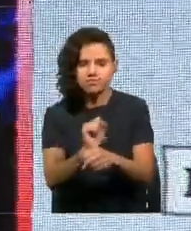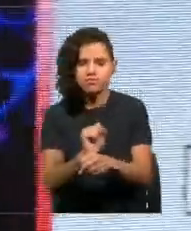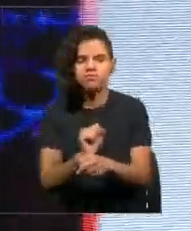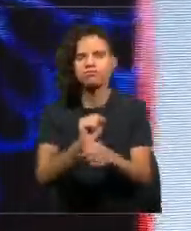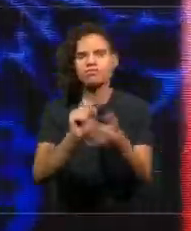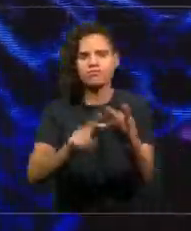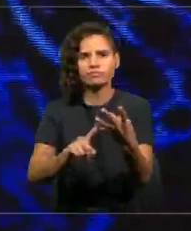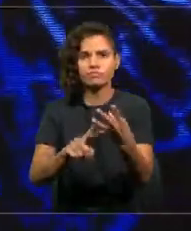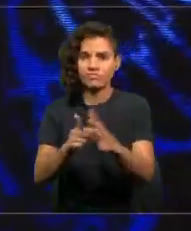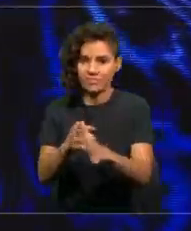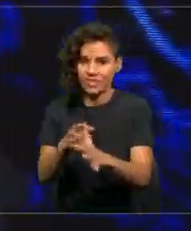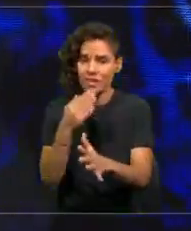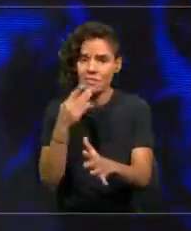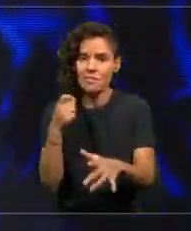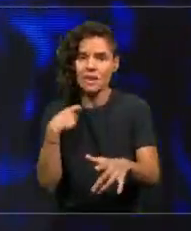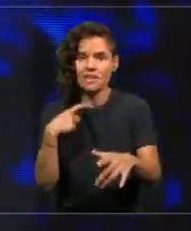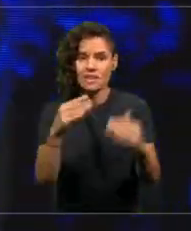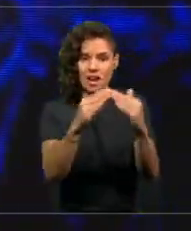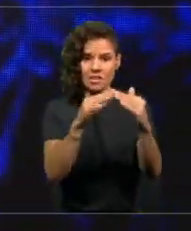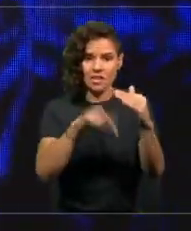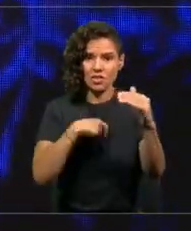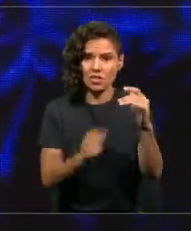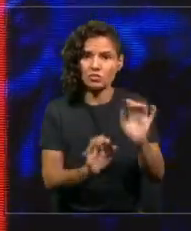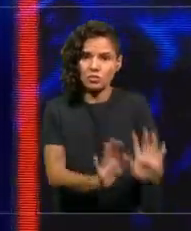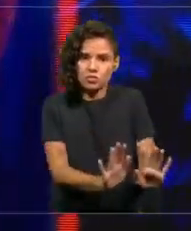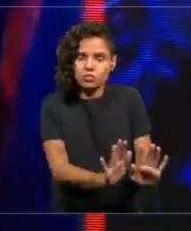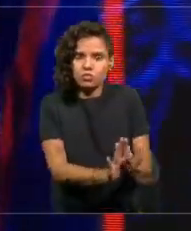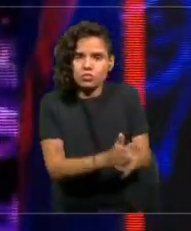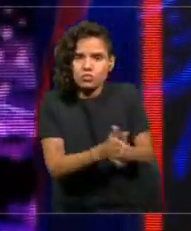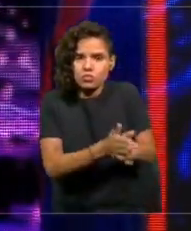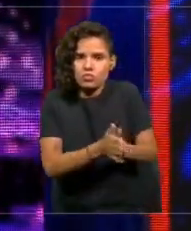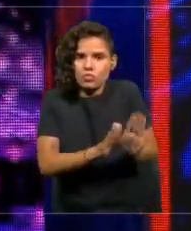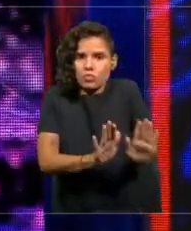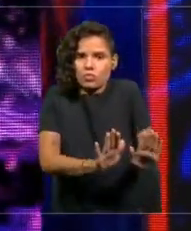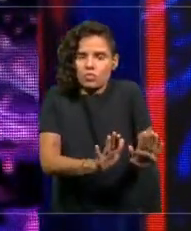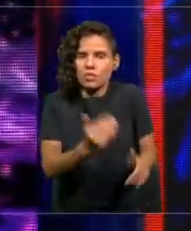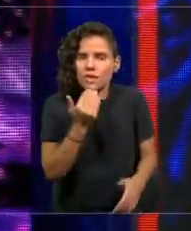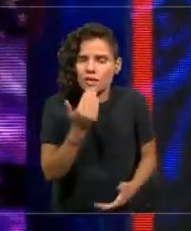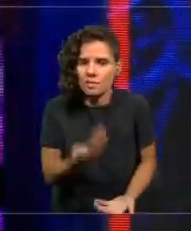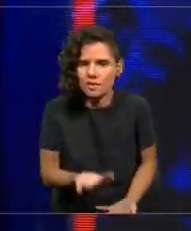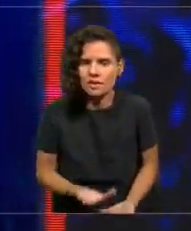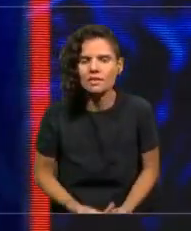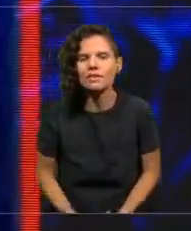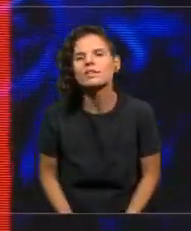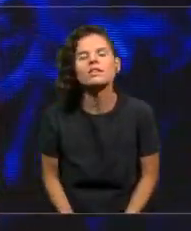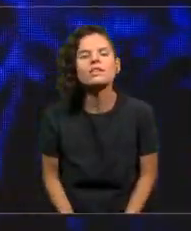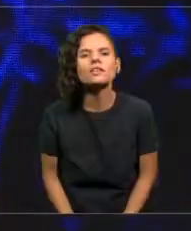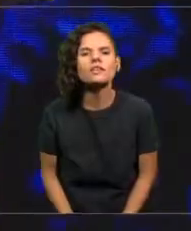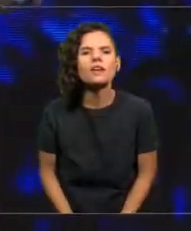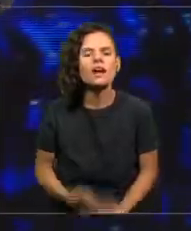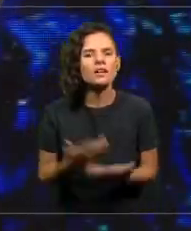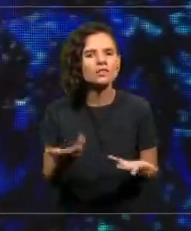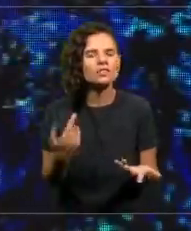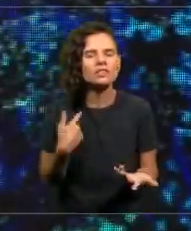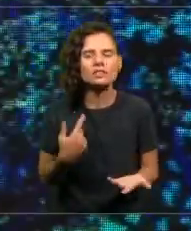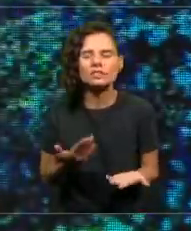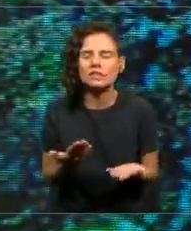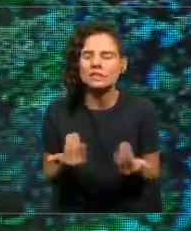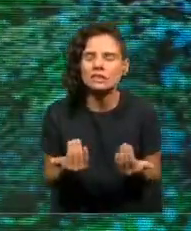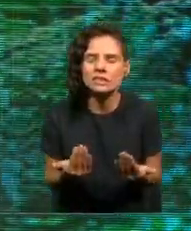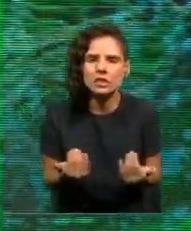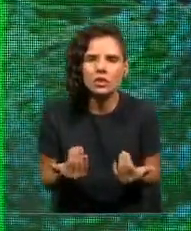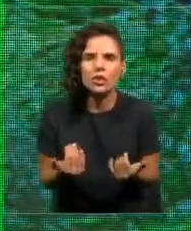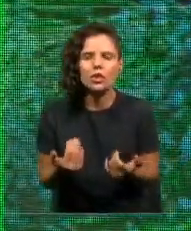incluso la calefacción de nuestros propios hogares. Por lo tanto, urge avanzar en esta